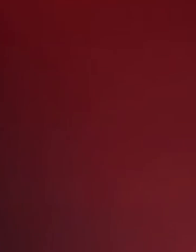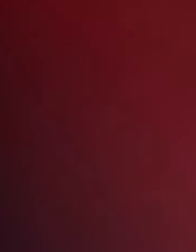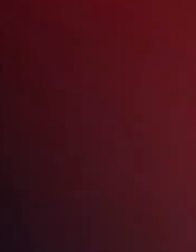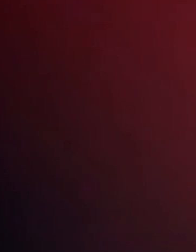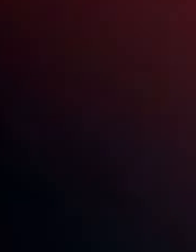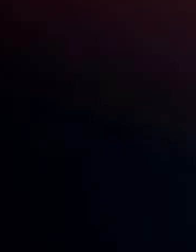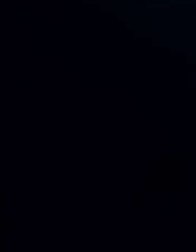Gracias por ver el video.